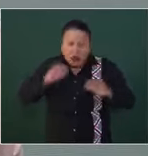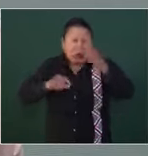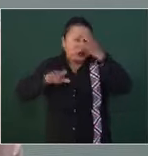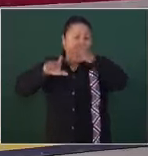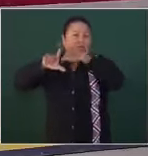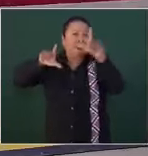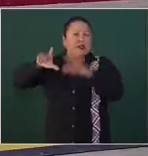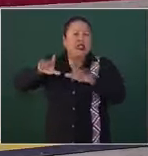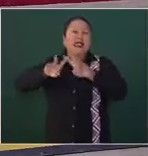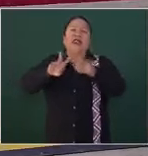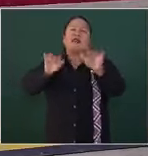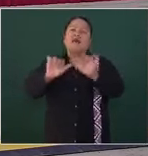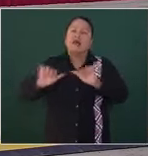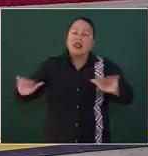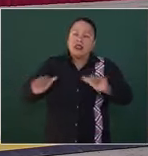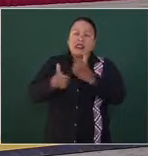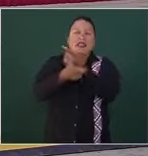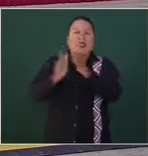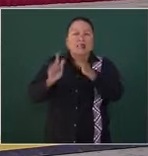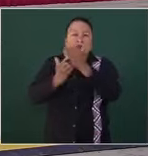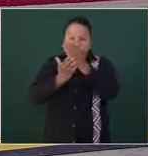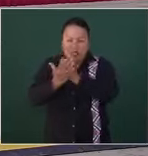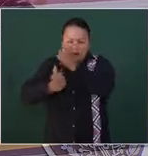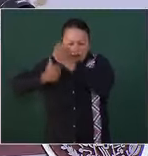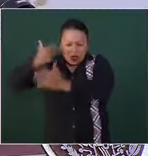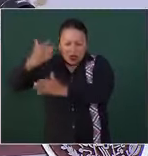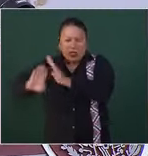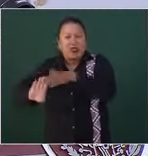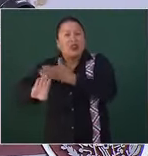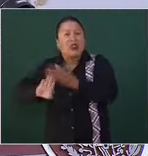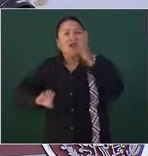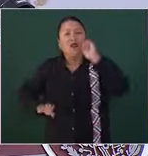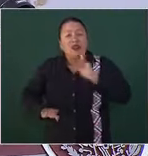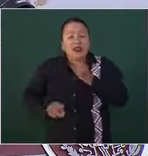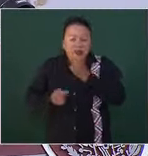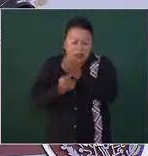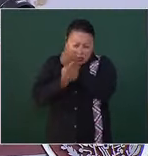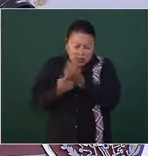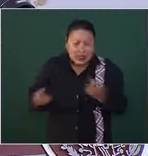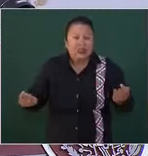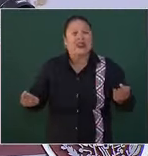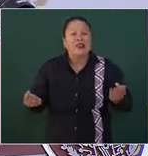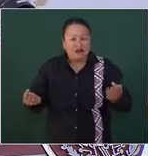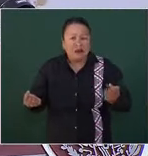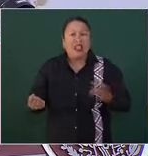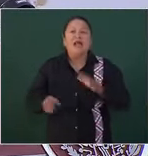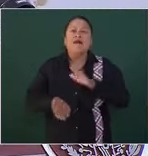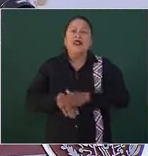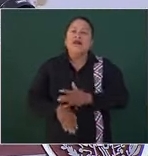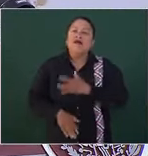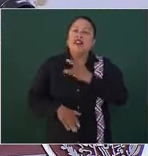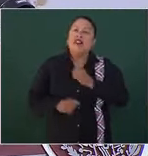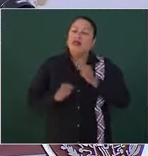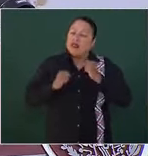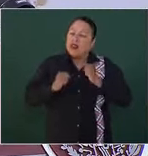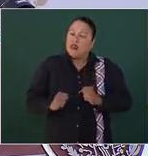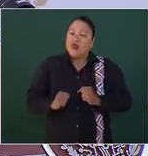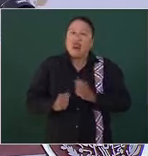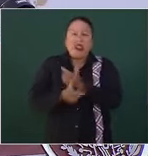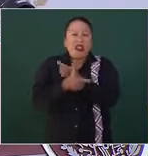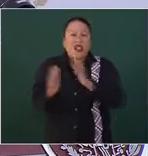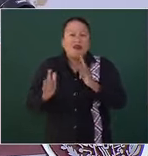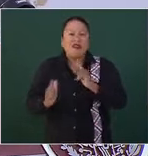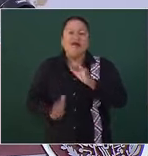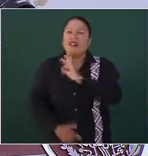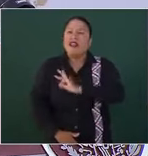país en paz, libres de violencias, donde mujeres y niñas estén seguras, libres, plenas y